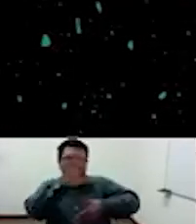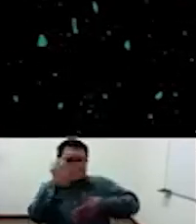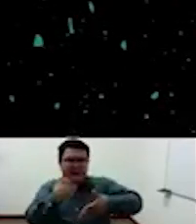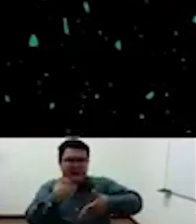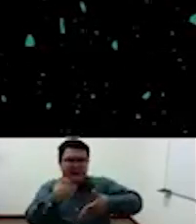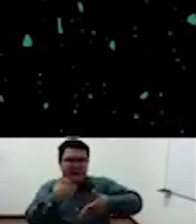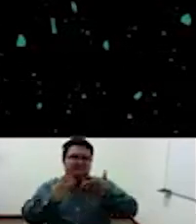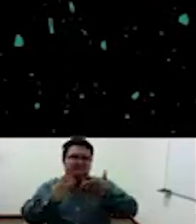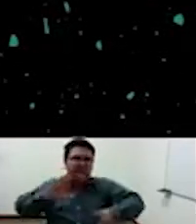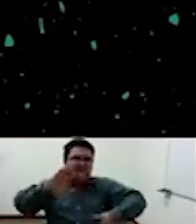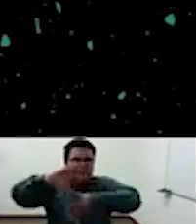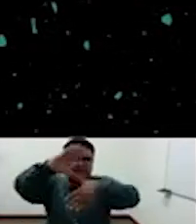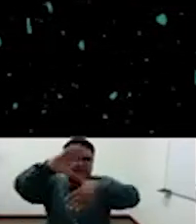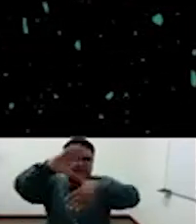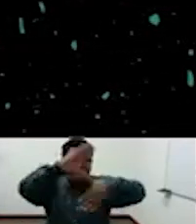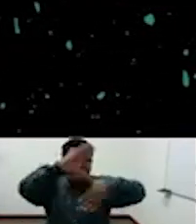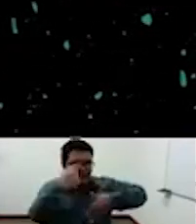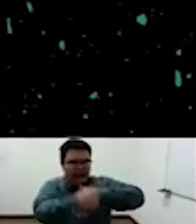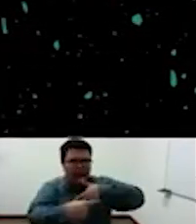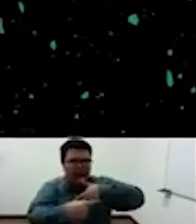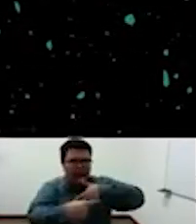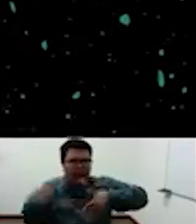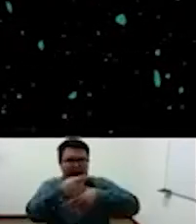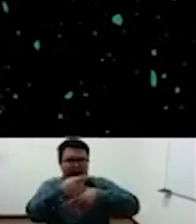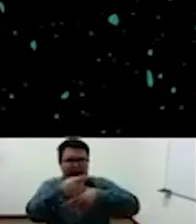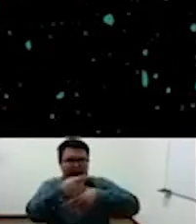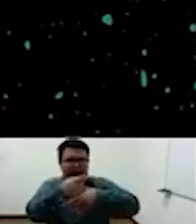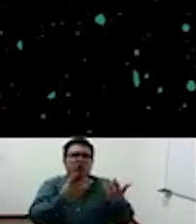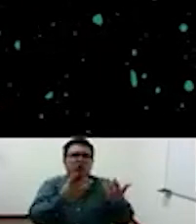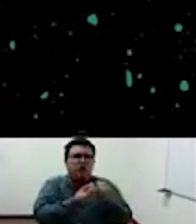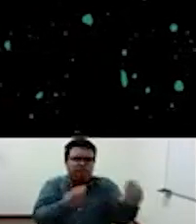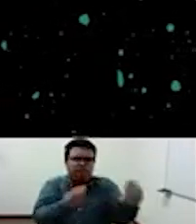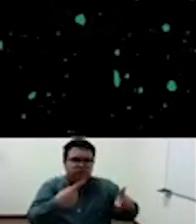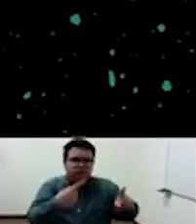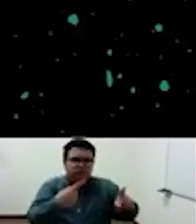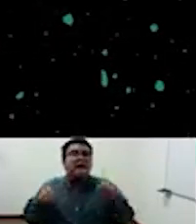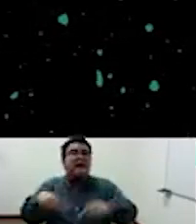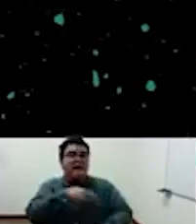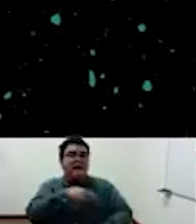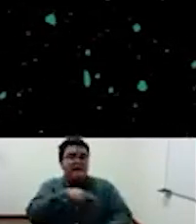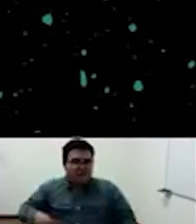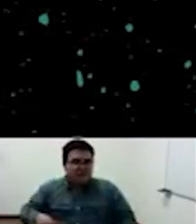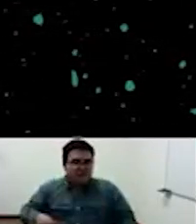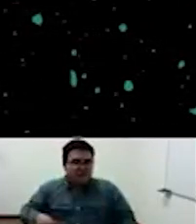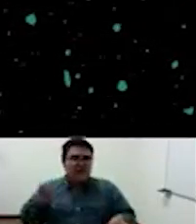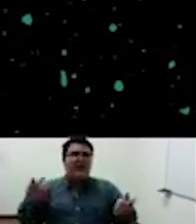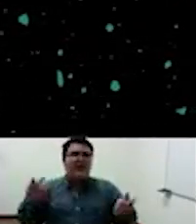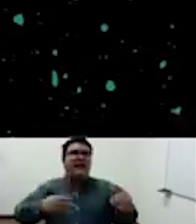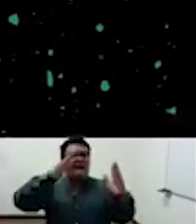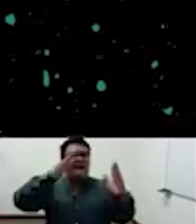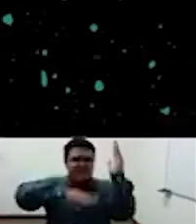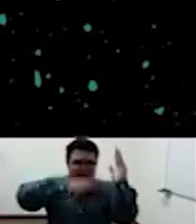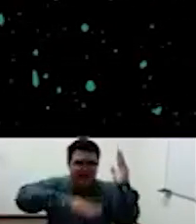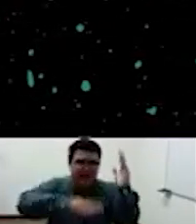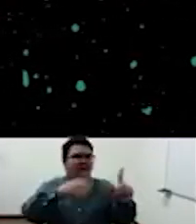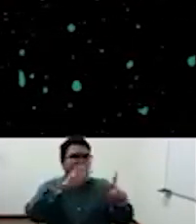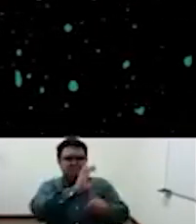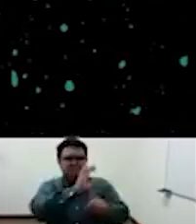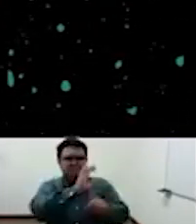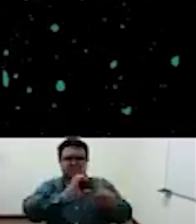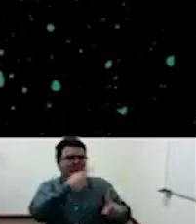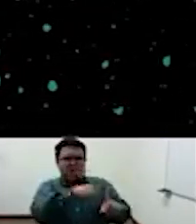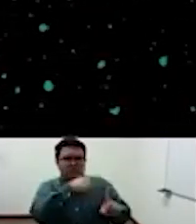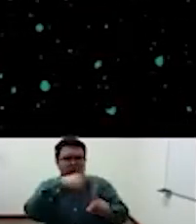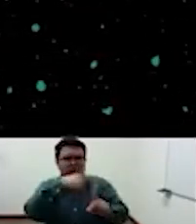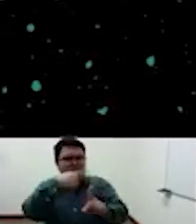ejemplo ubica el tema de la cultura africana la cultura china también o ahí o él dice que pues que pueden también